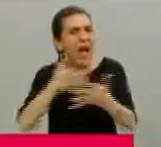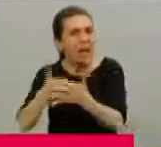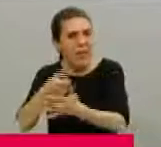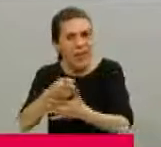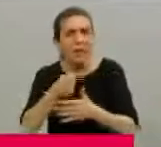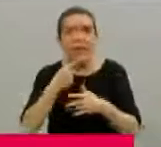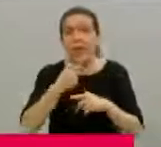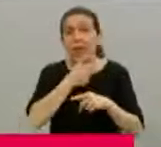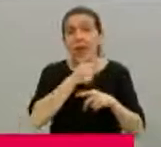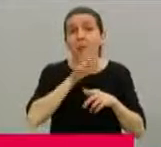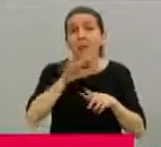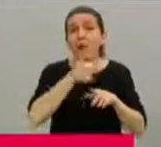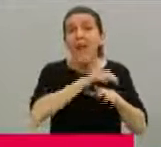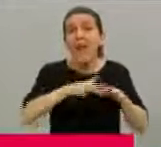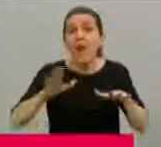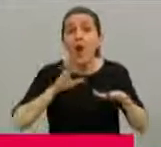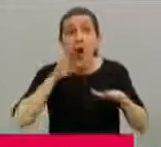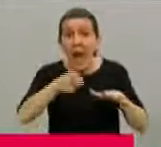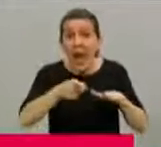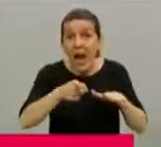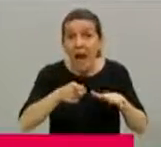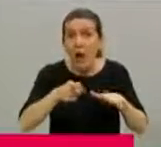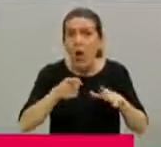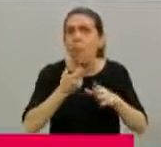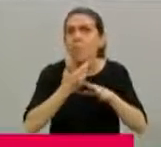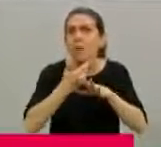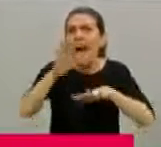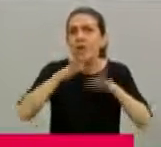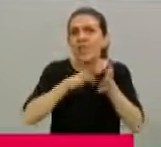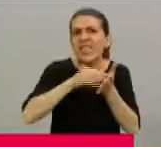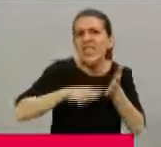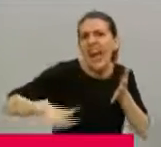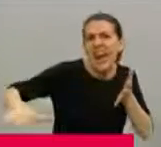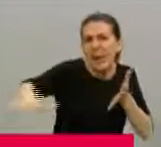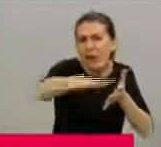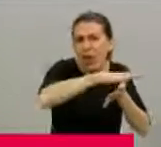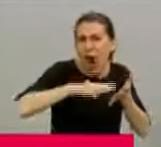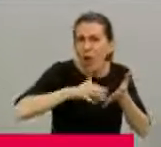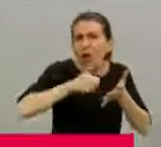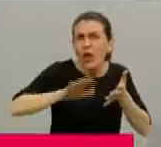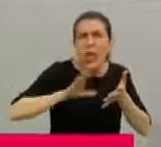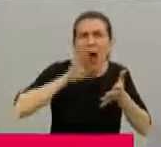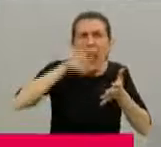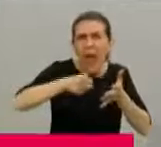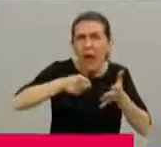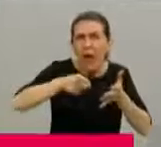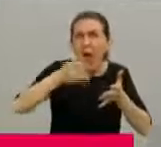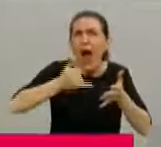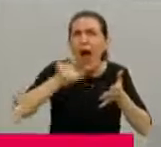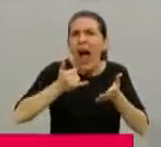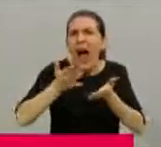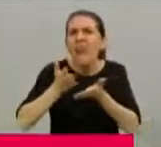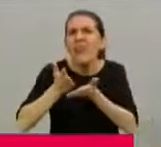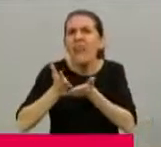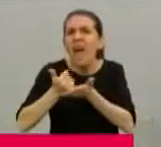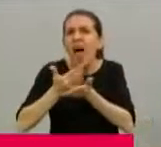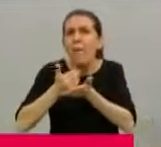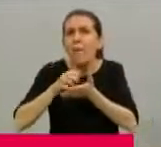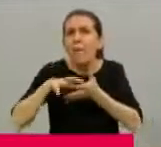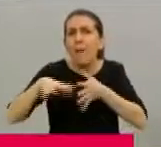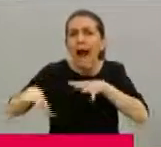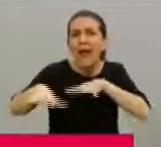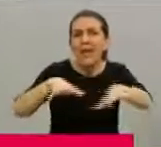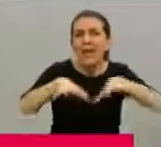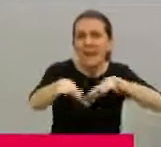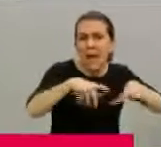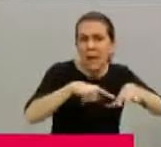en situación de disco la mayor parte del territorio rionegrino, todos los departamentos, excepto el departamento de